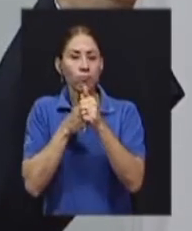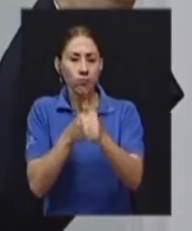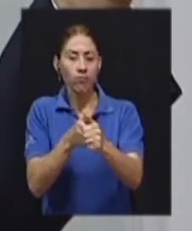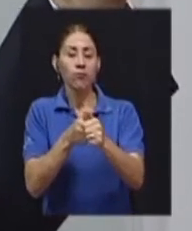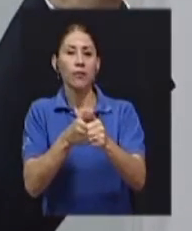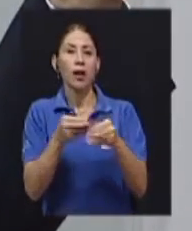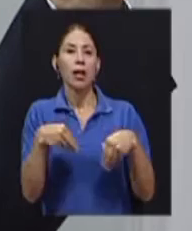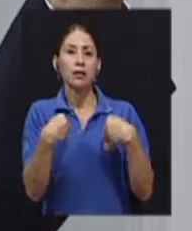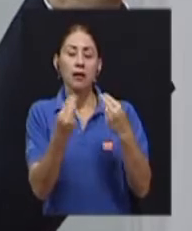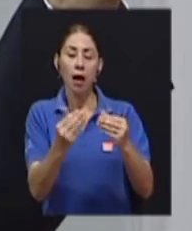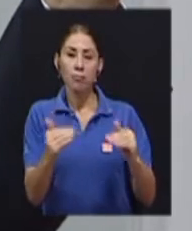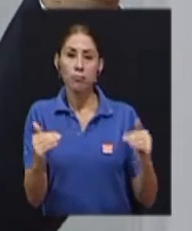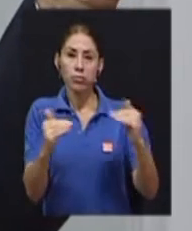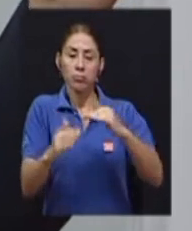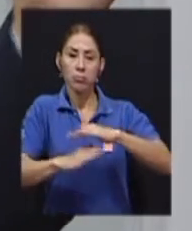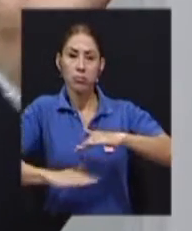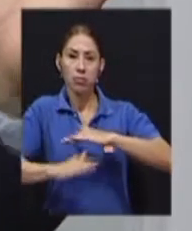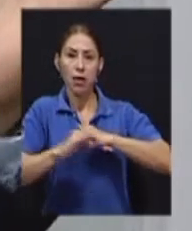espiritual,